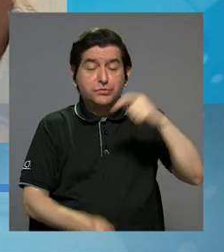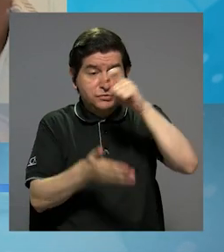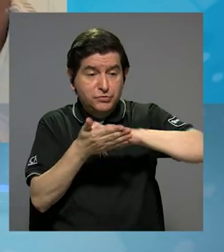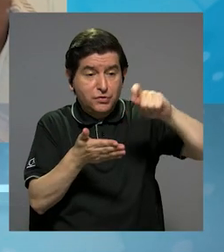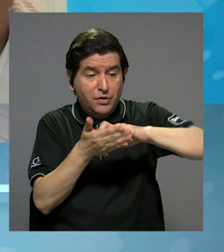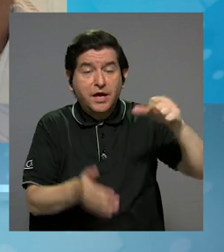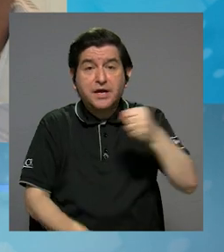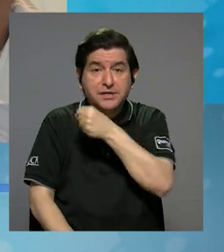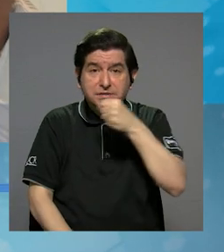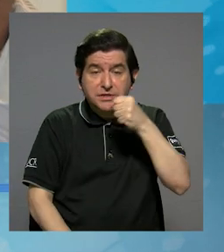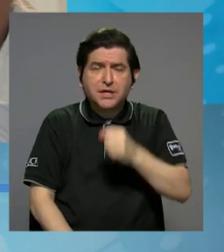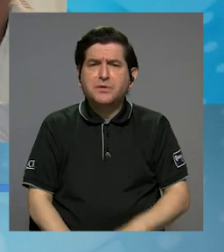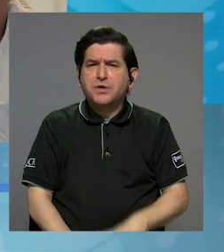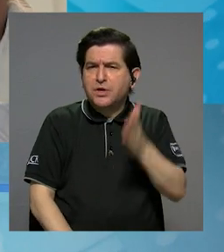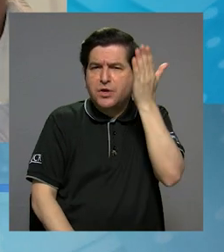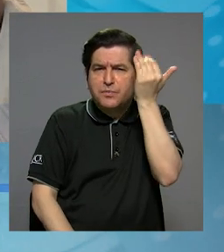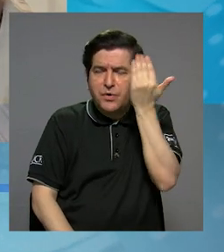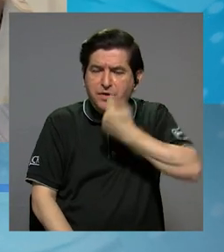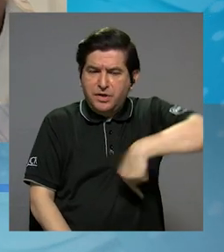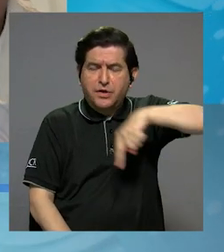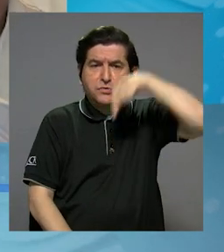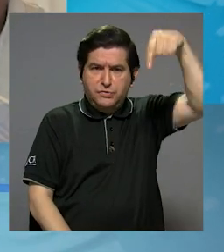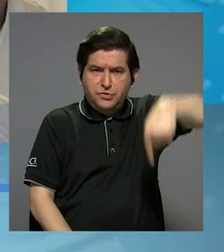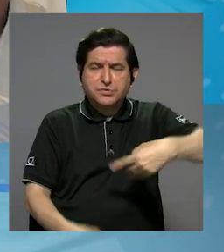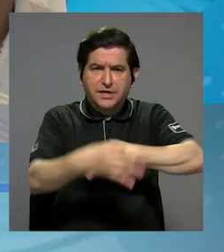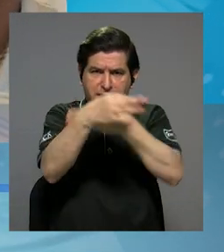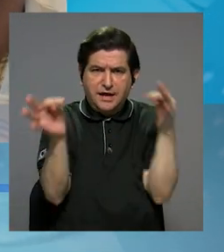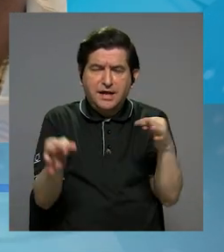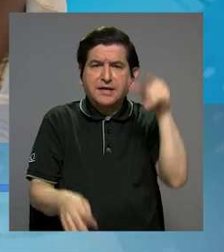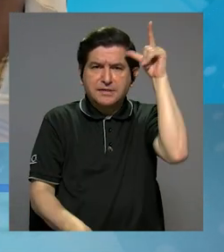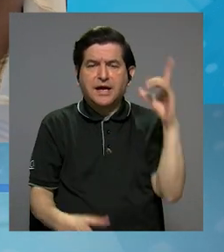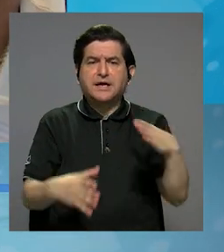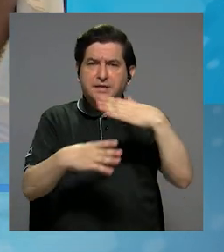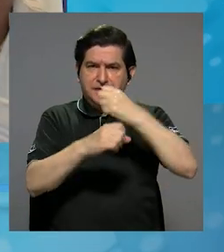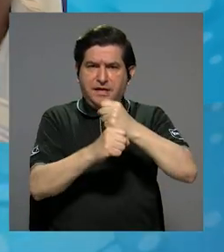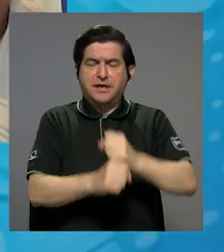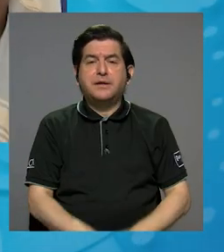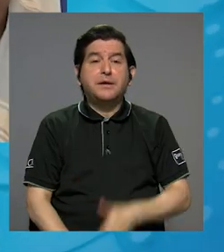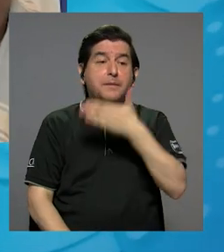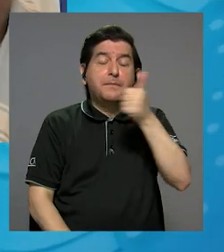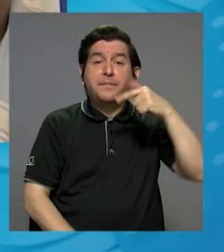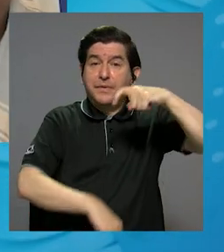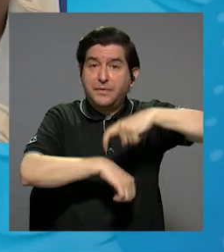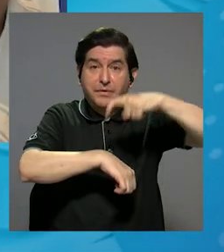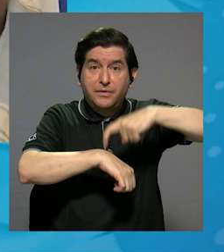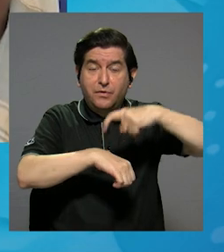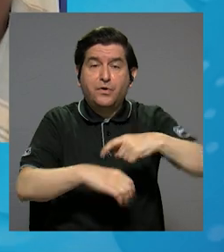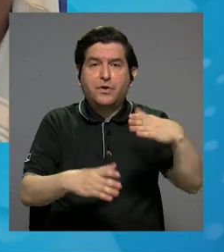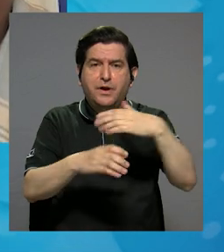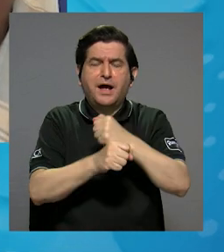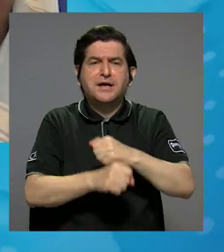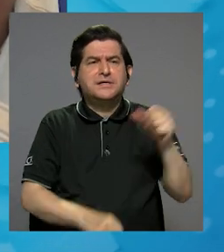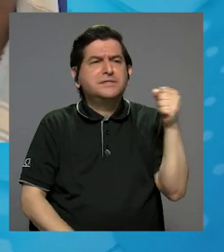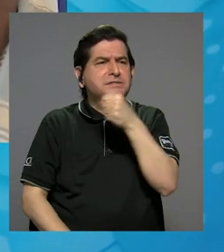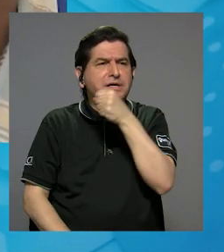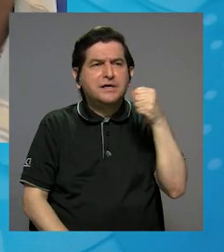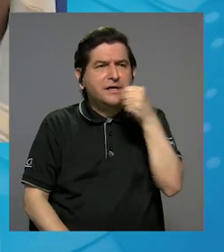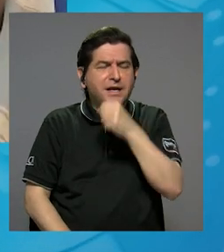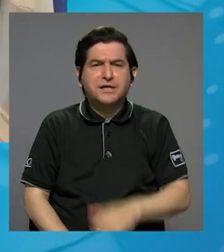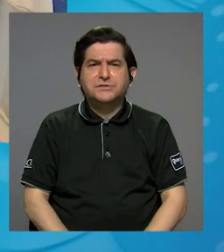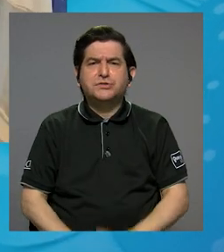una canción porque estamos haciendo el taller en limón, entonces qué mejor momento para hacer una canción